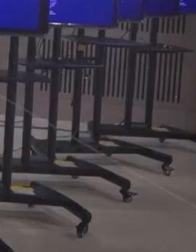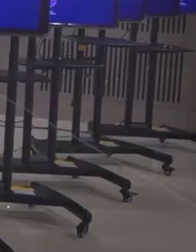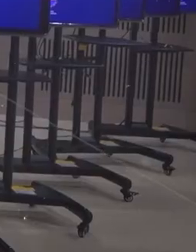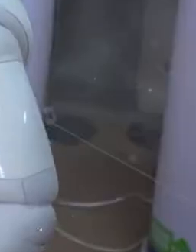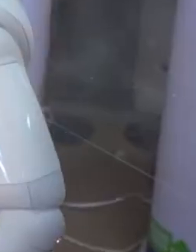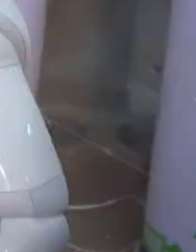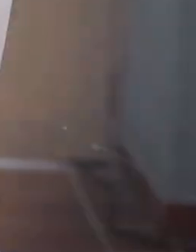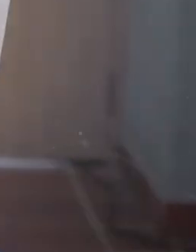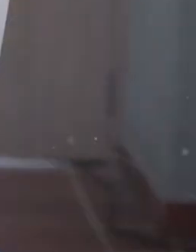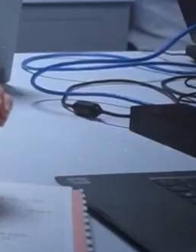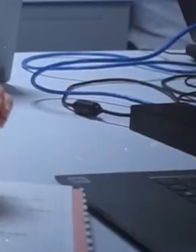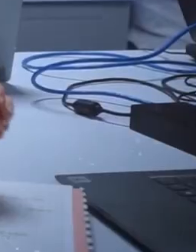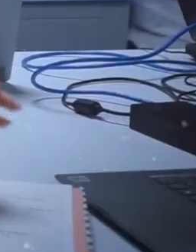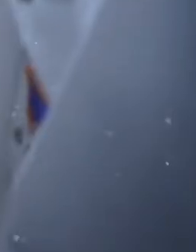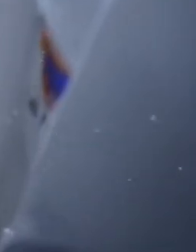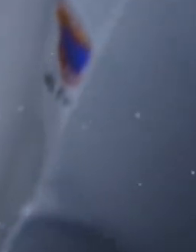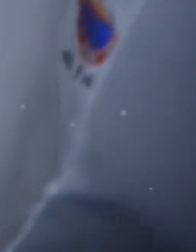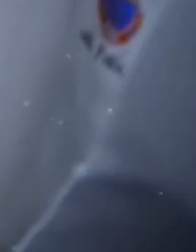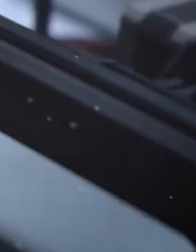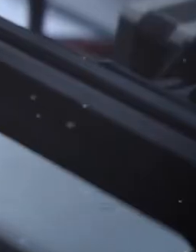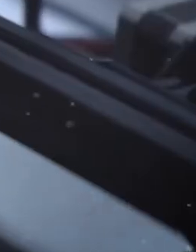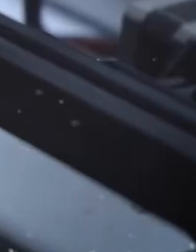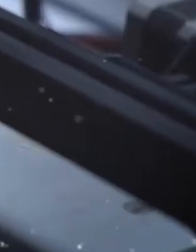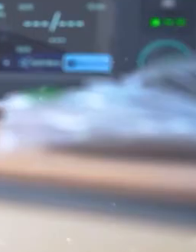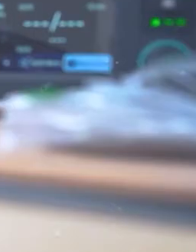Música Música